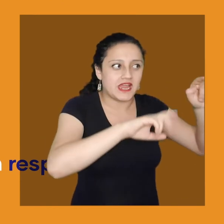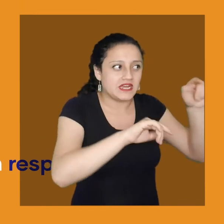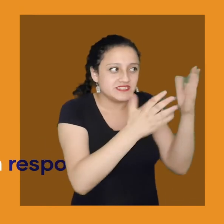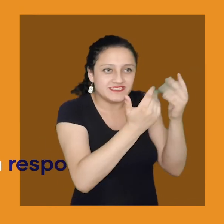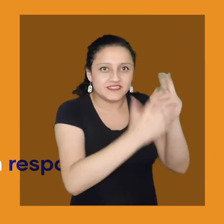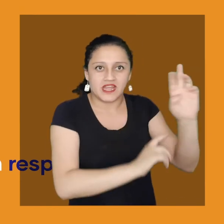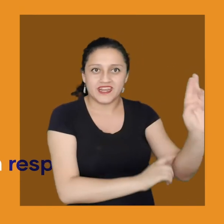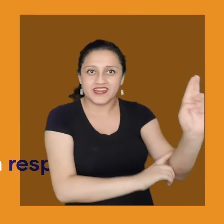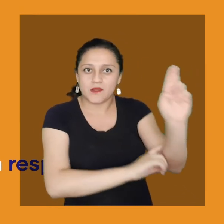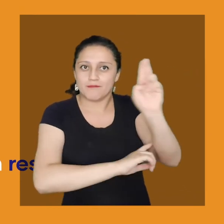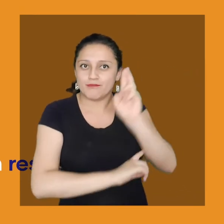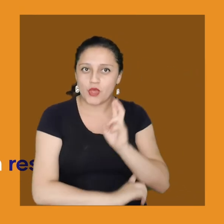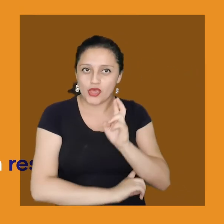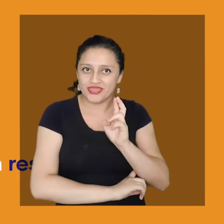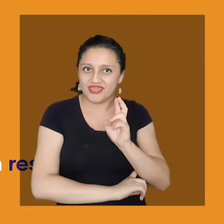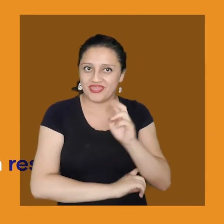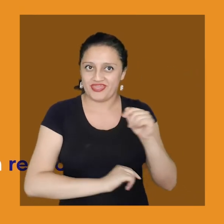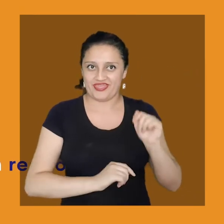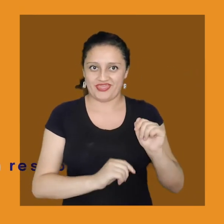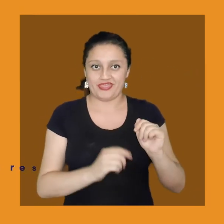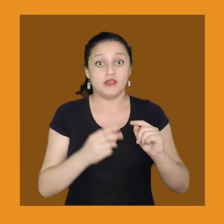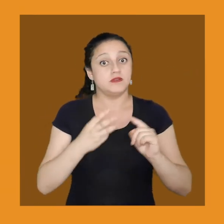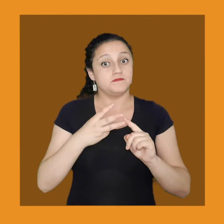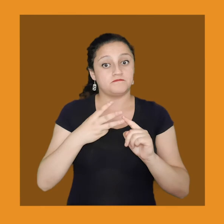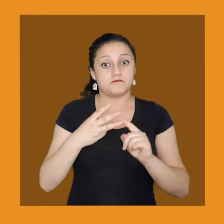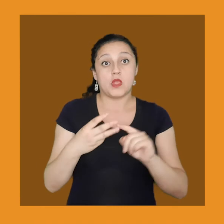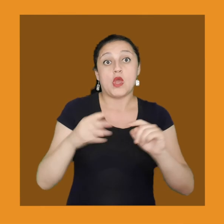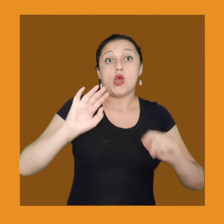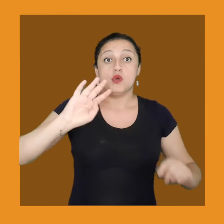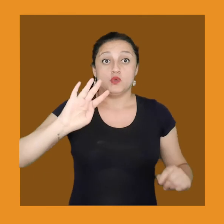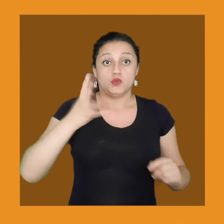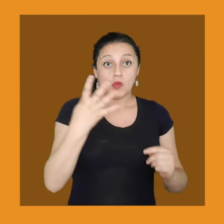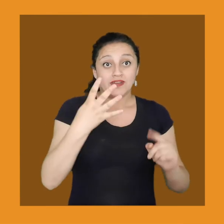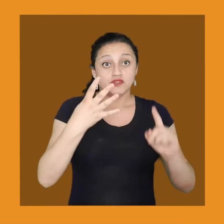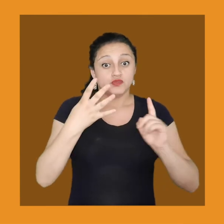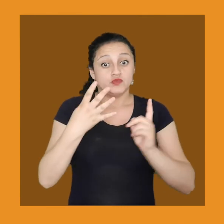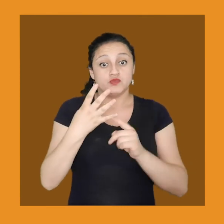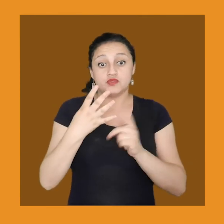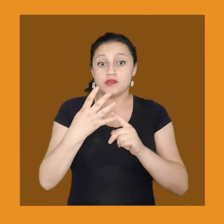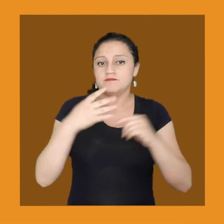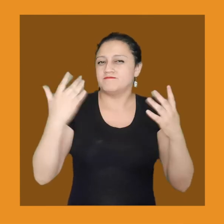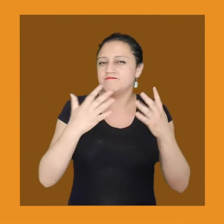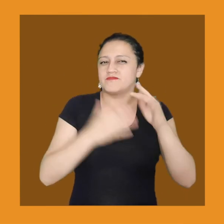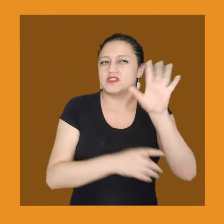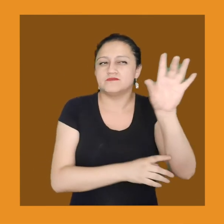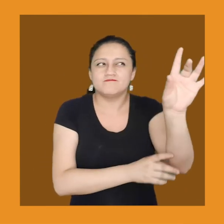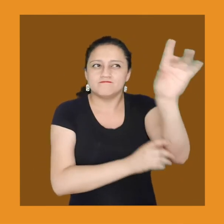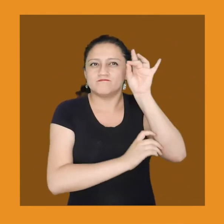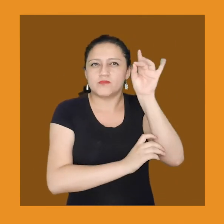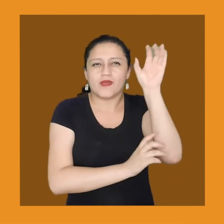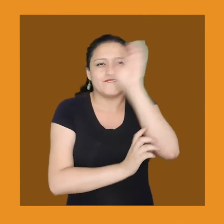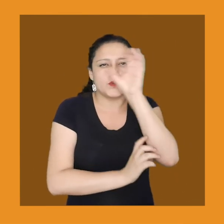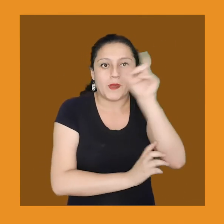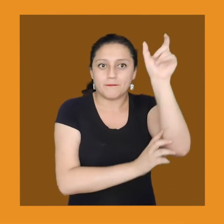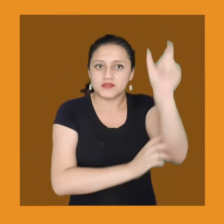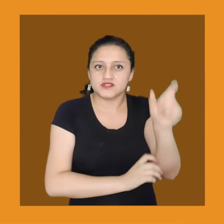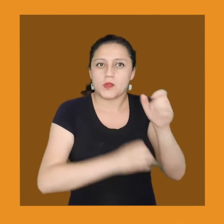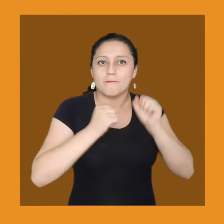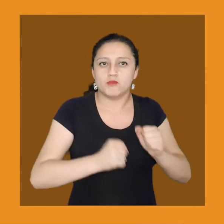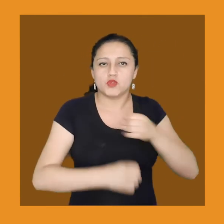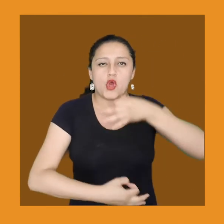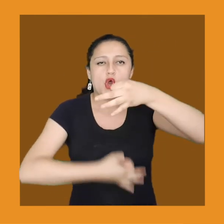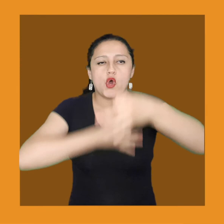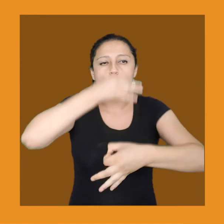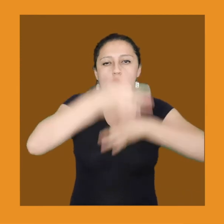dos objetivos que te permitan responder la pregunta. 4. Selecciona informantes. Para ello, busca vínculos.